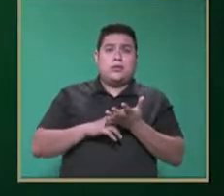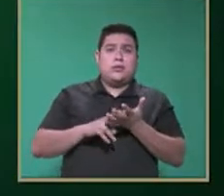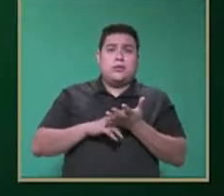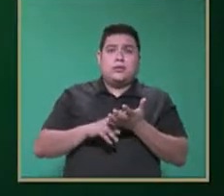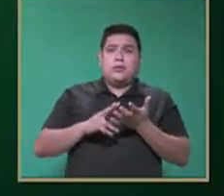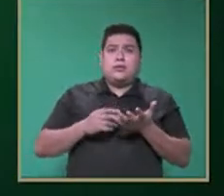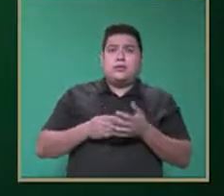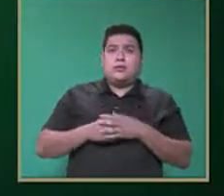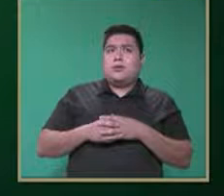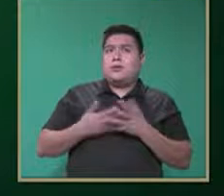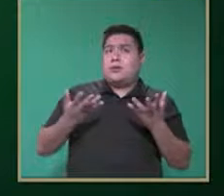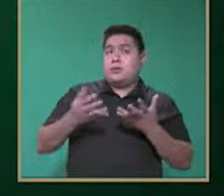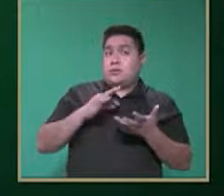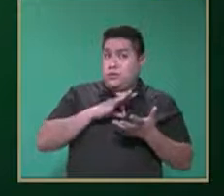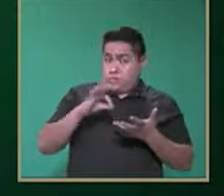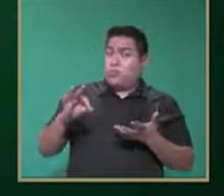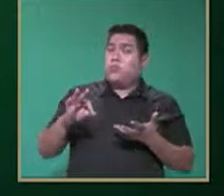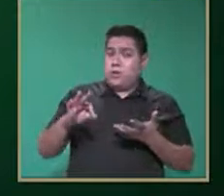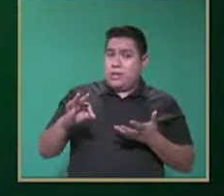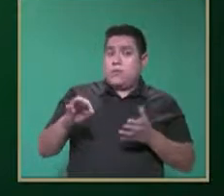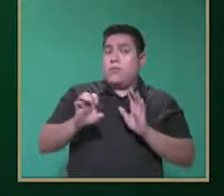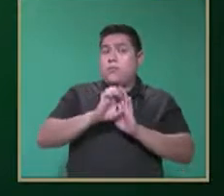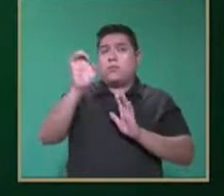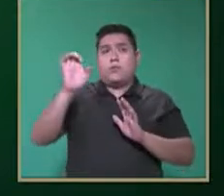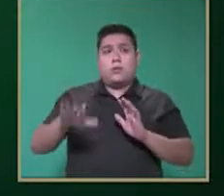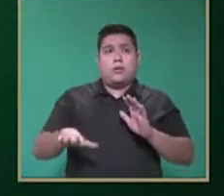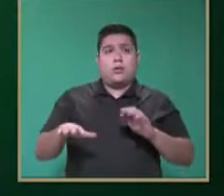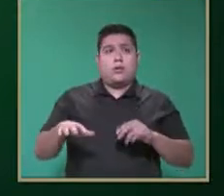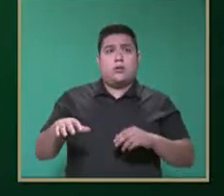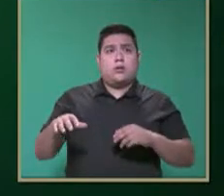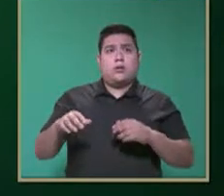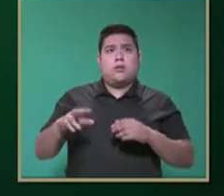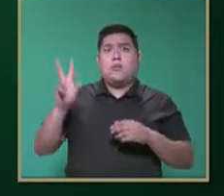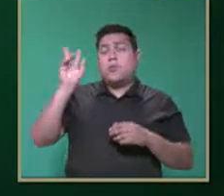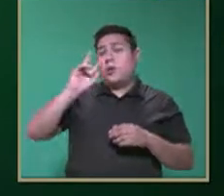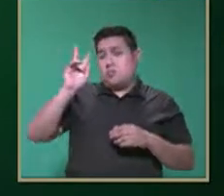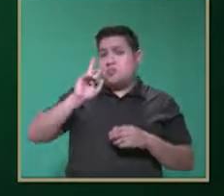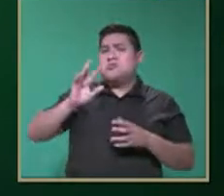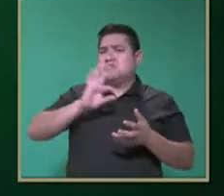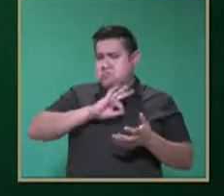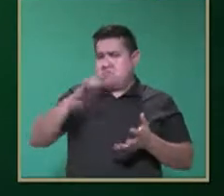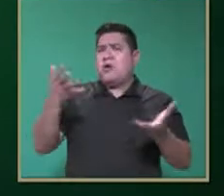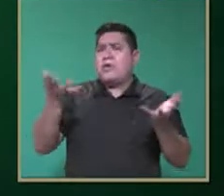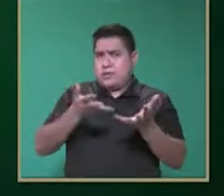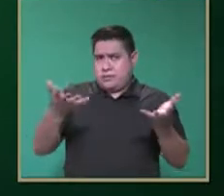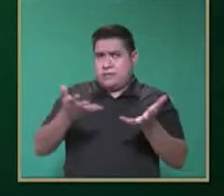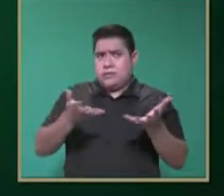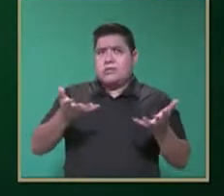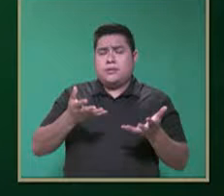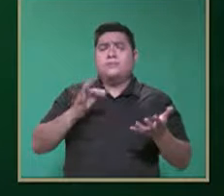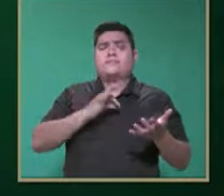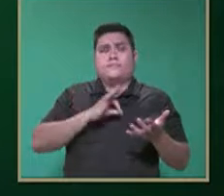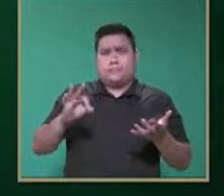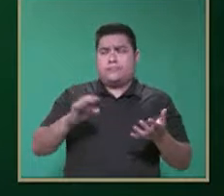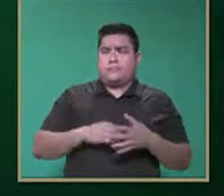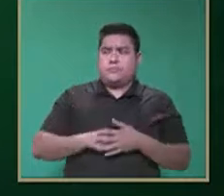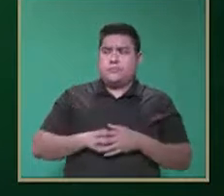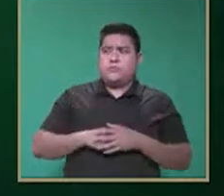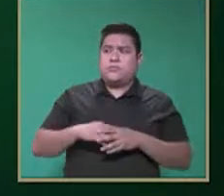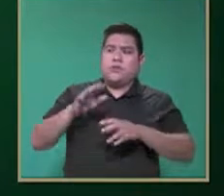mencionarlo? Así es. Por ejemplo, podemos mostrar, aquí vemos lo que podemos hacer como